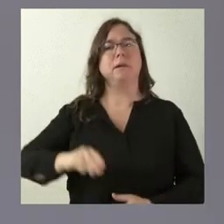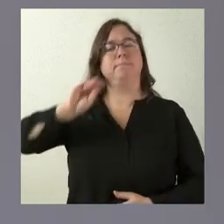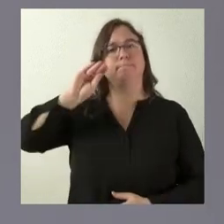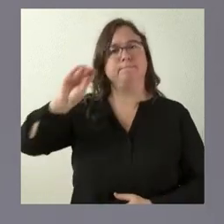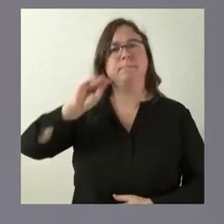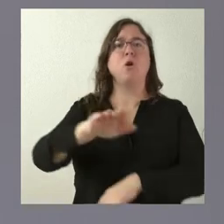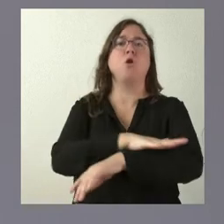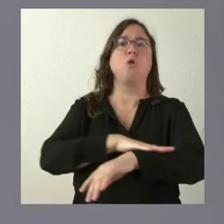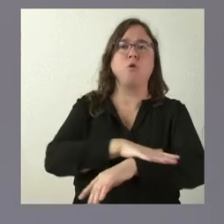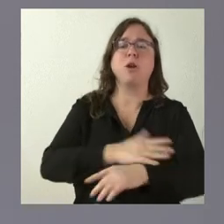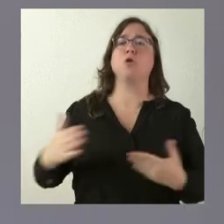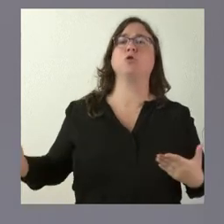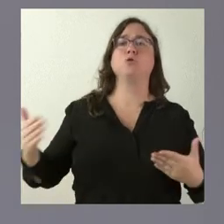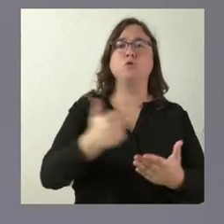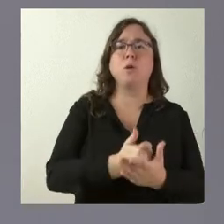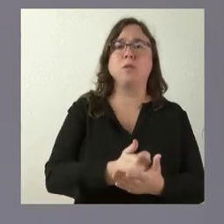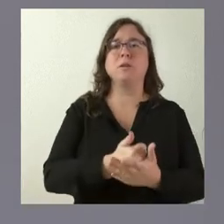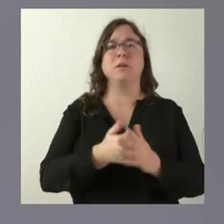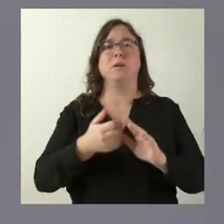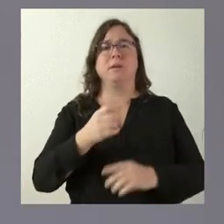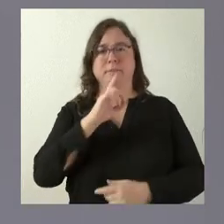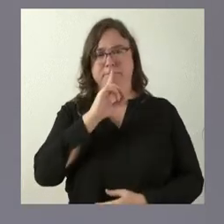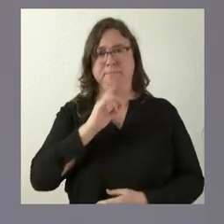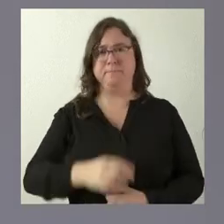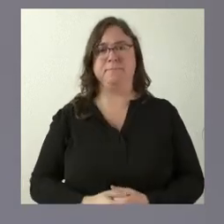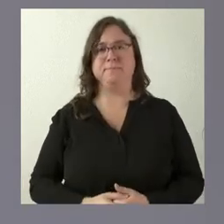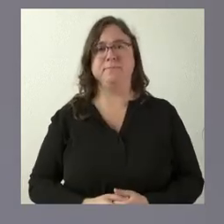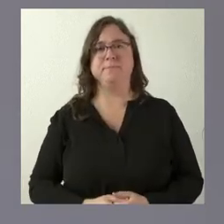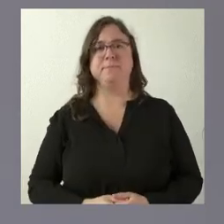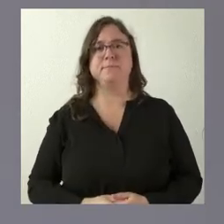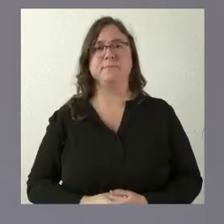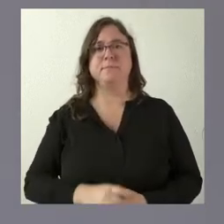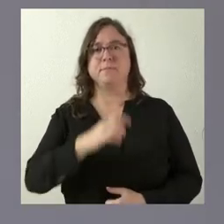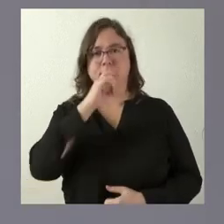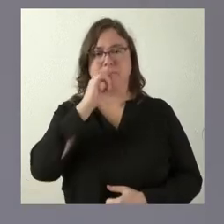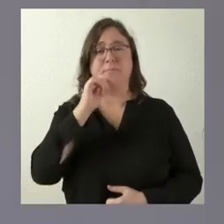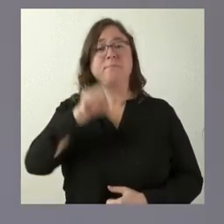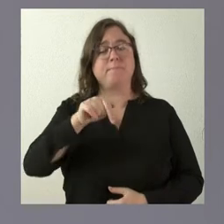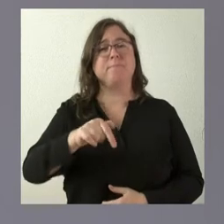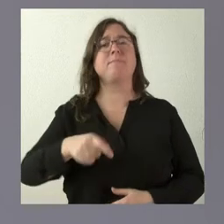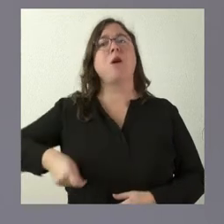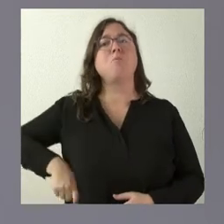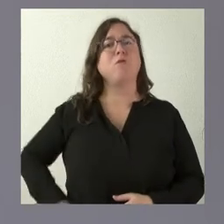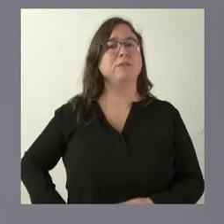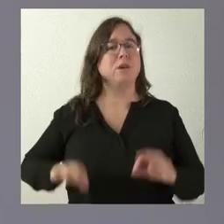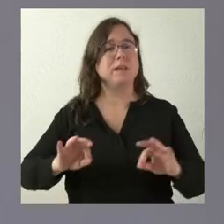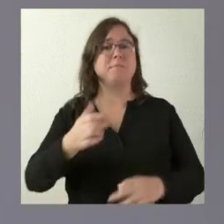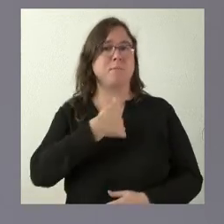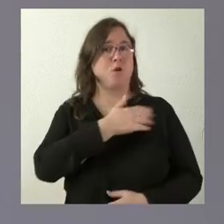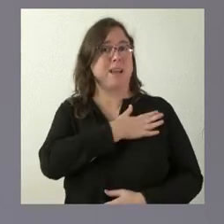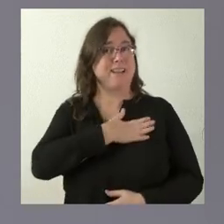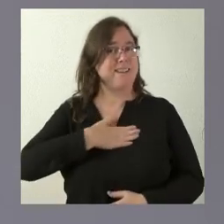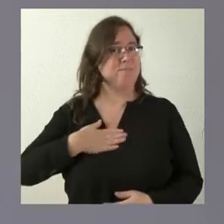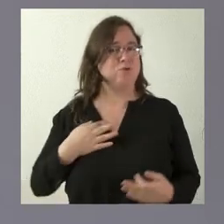comunidades autónomas en la necesidad de desarrollar una mayor oferta en materia de la disponibilidad de este tipo de profesionales. Pero lo que sí nosotros